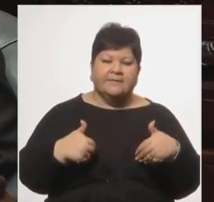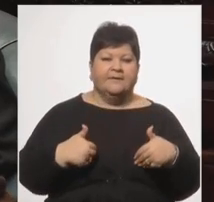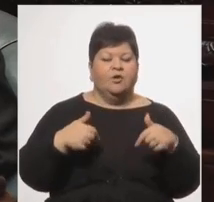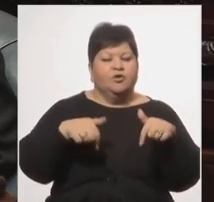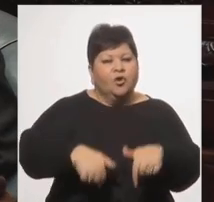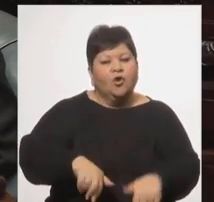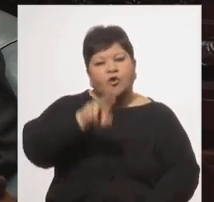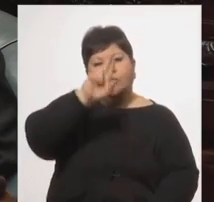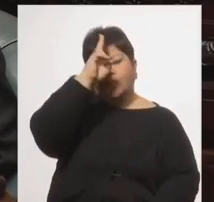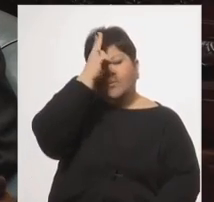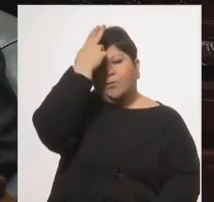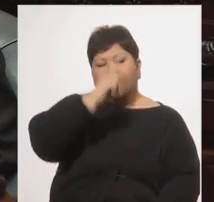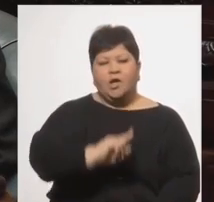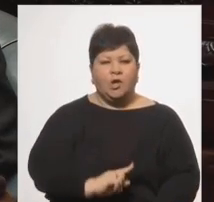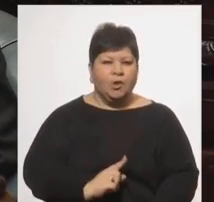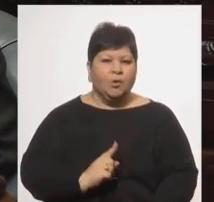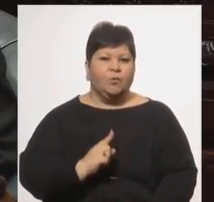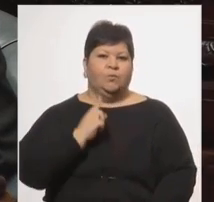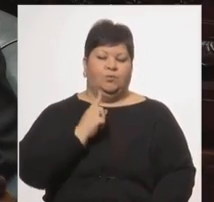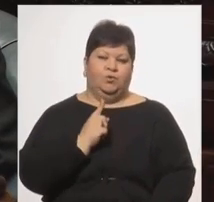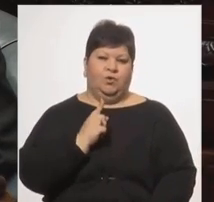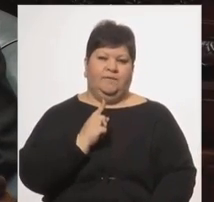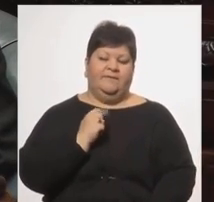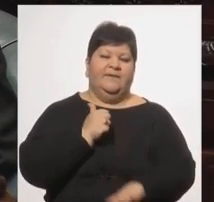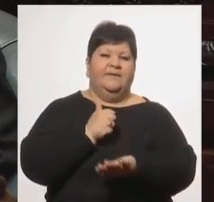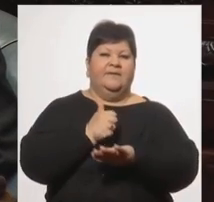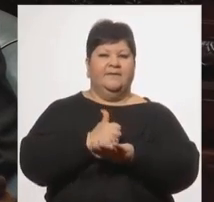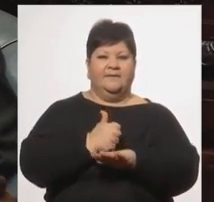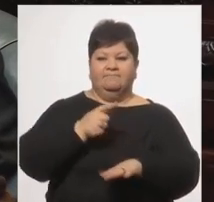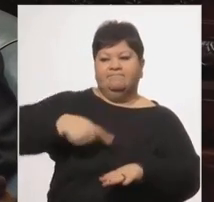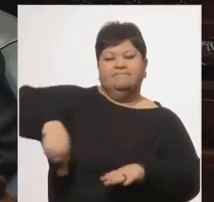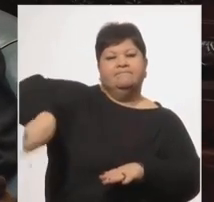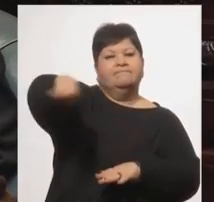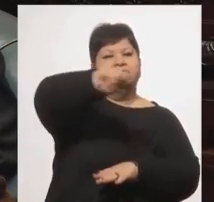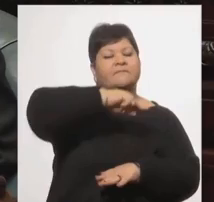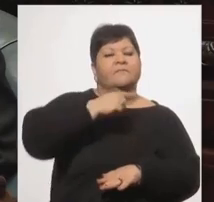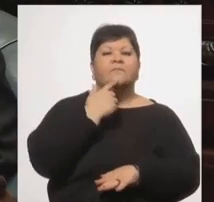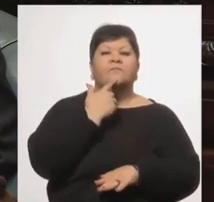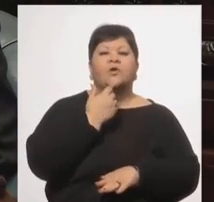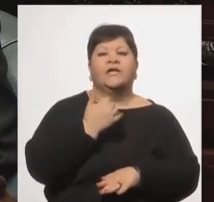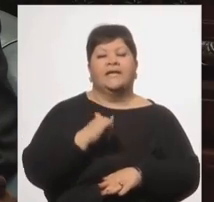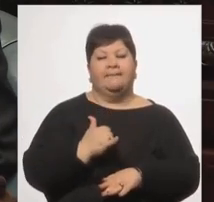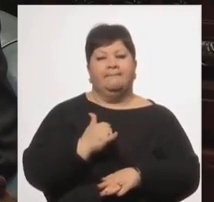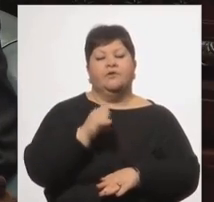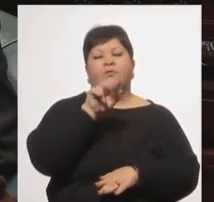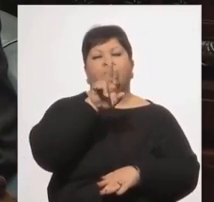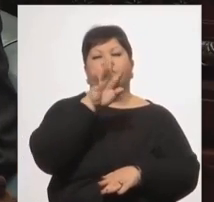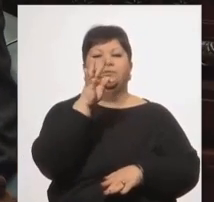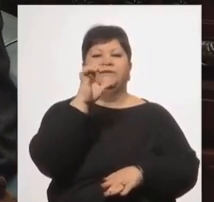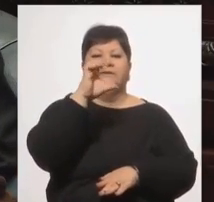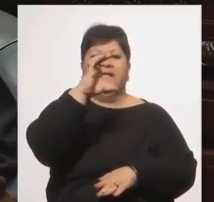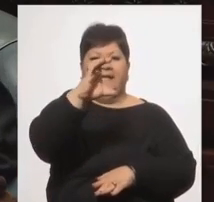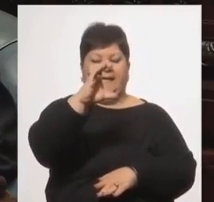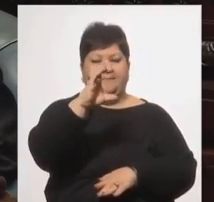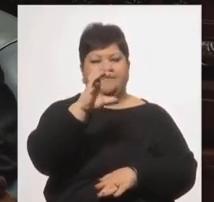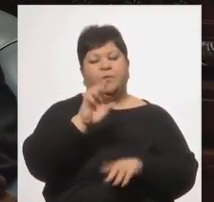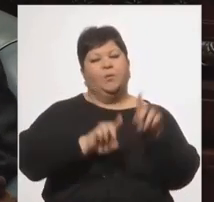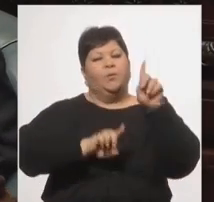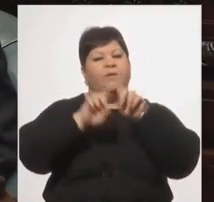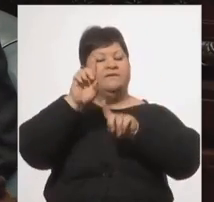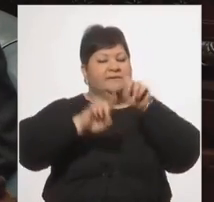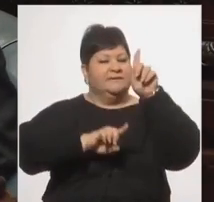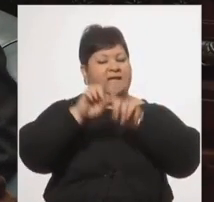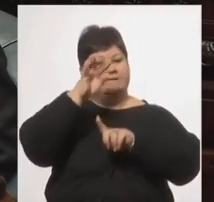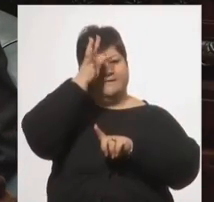orgullo de todos quienes nos hallamos en esta sala. Como es el caso de la UTEC la Universidad Tecnológica del Uruguay